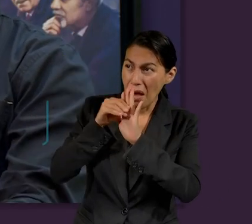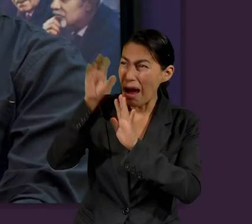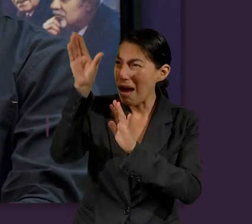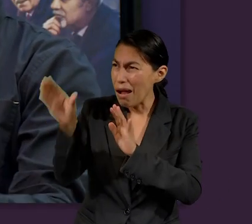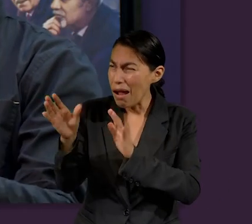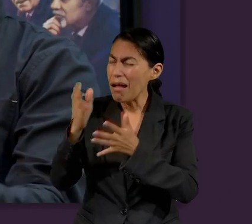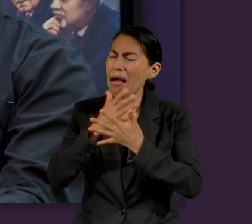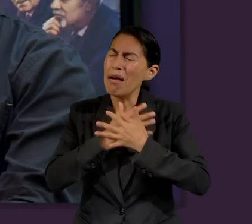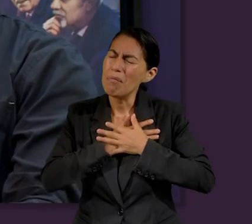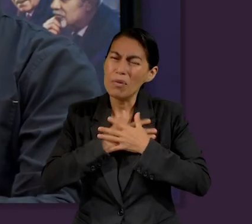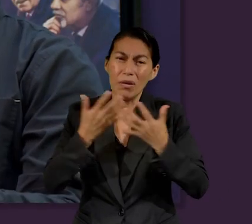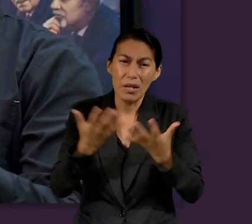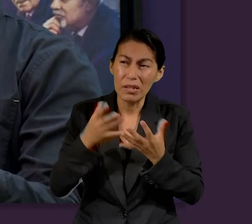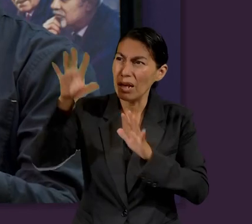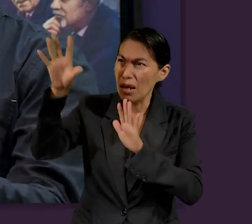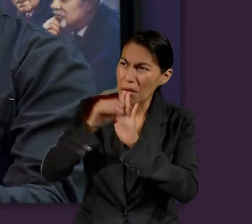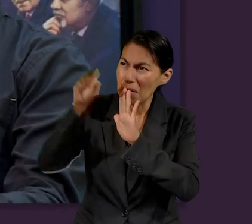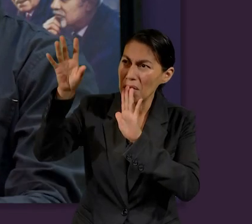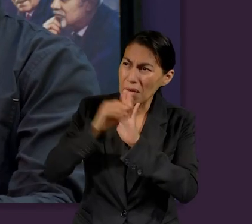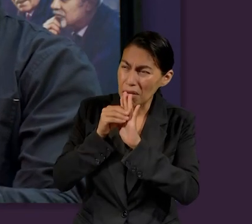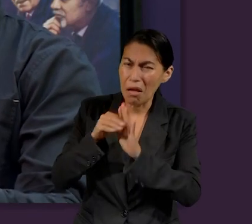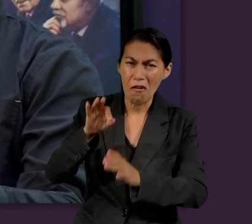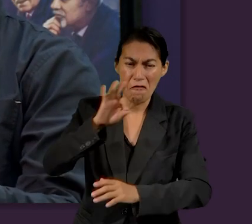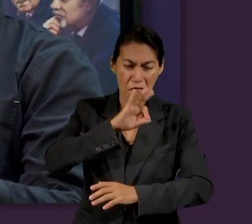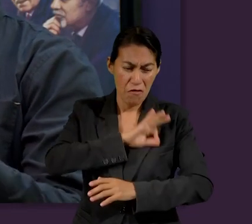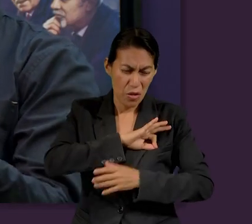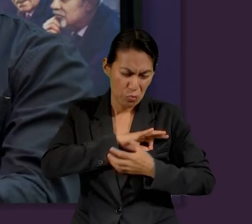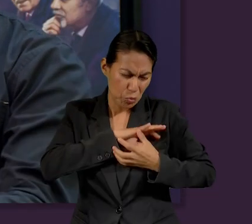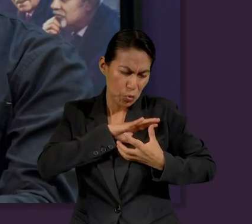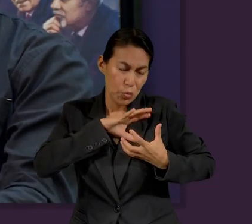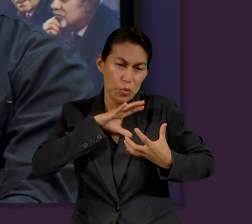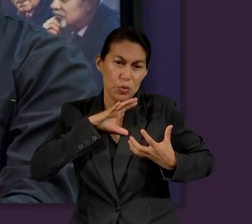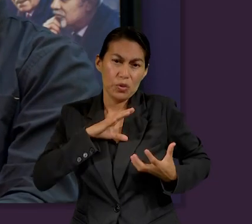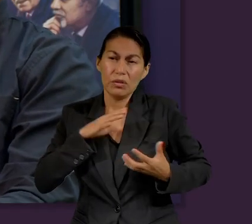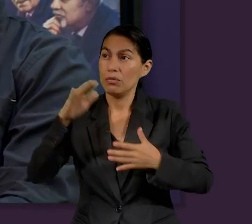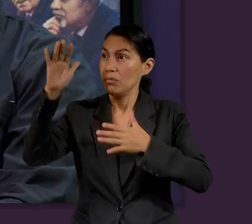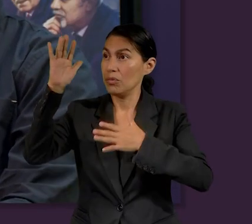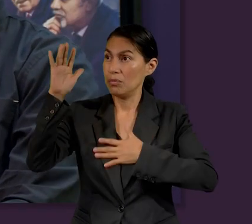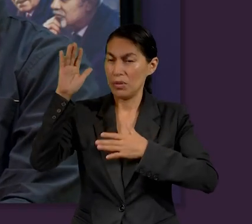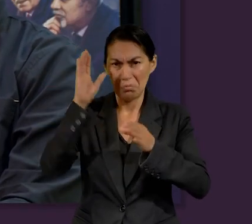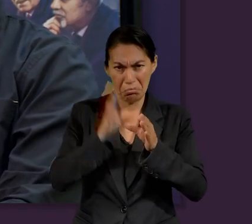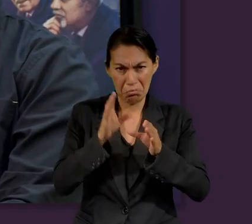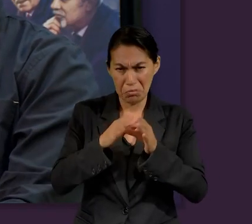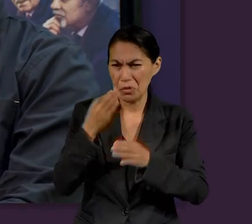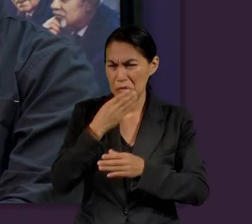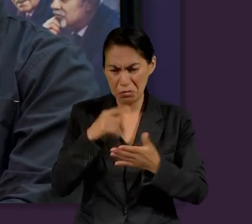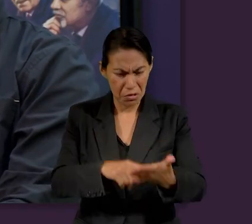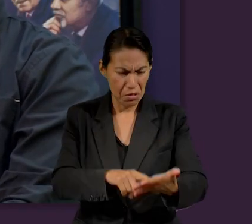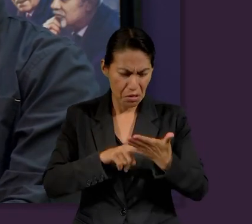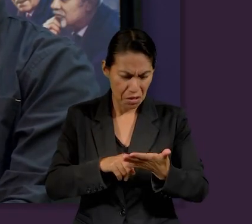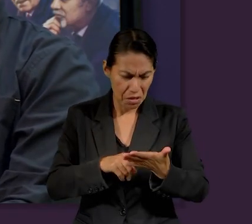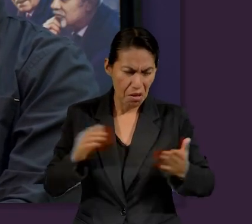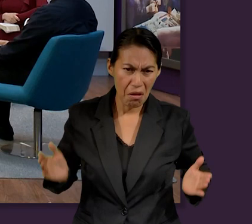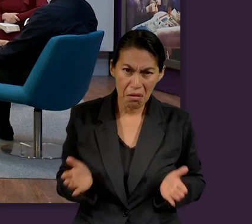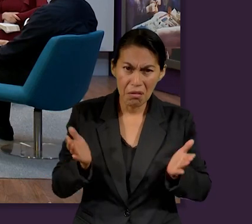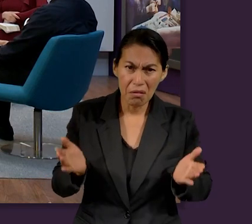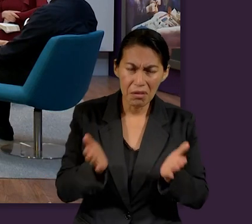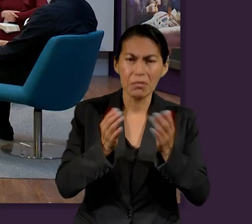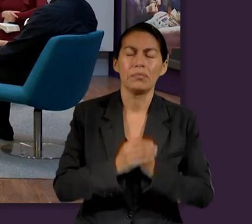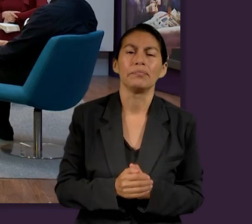carácter, en acciones, que nuestro día de vivir sea motivado por esa fe en las promesas que nos ha dejado en la Biblia. Muy bien,